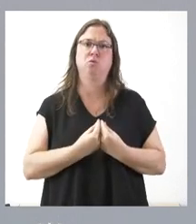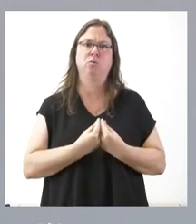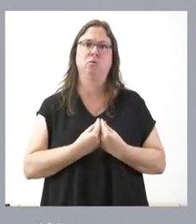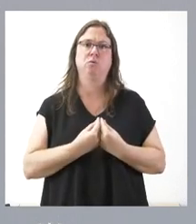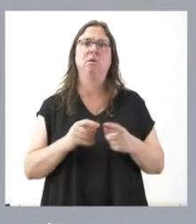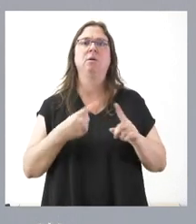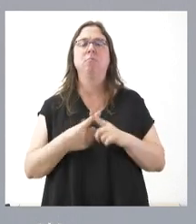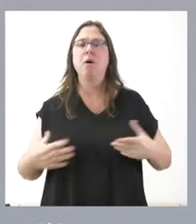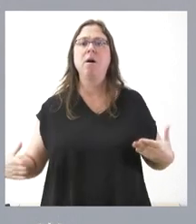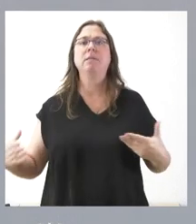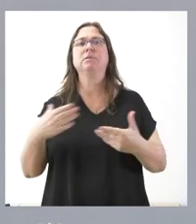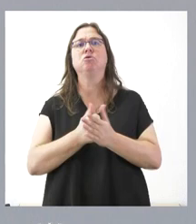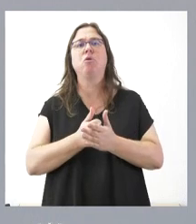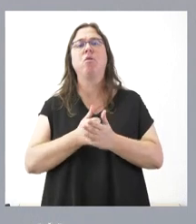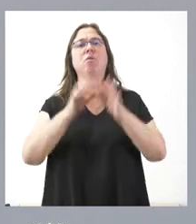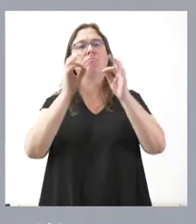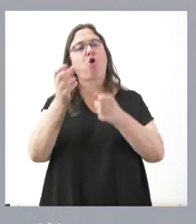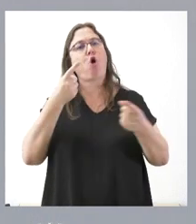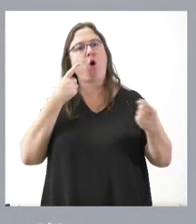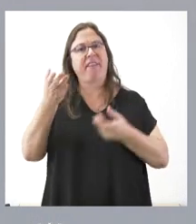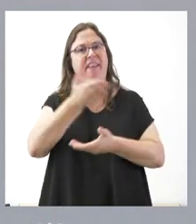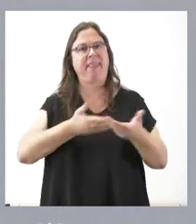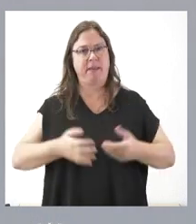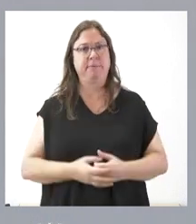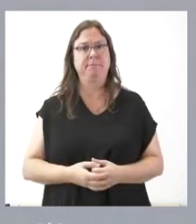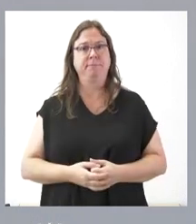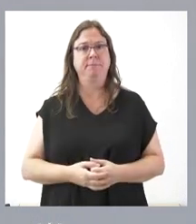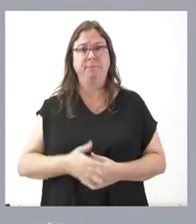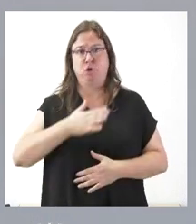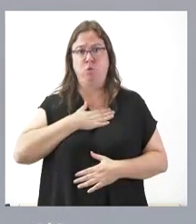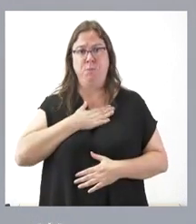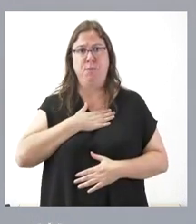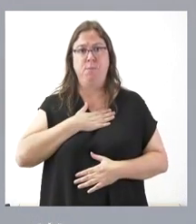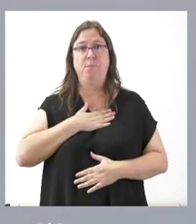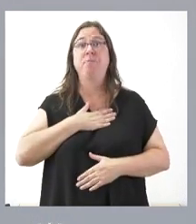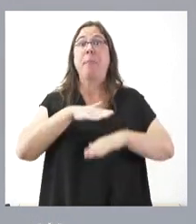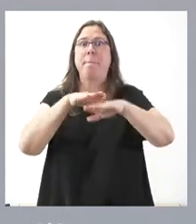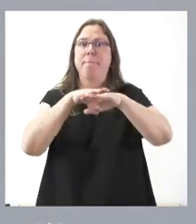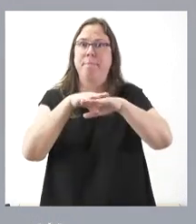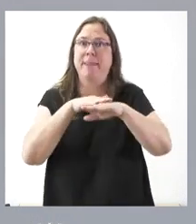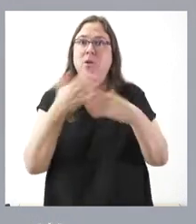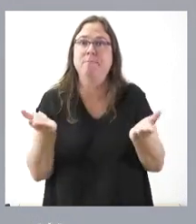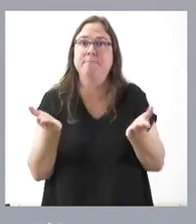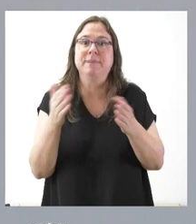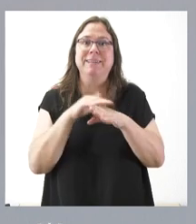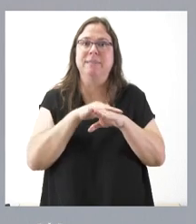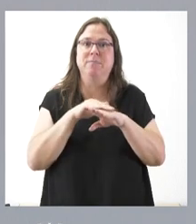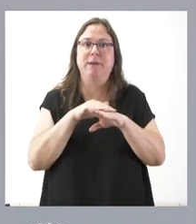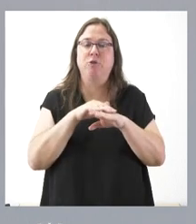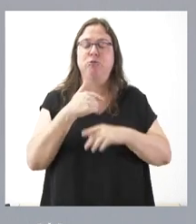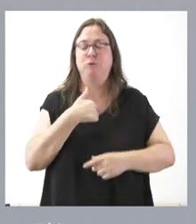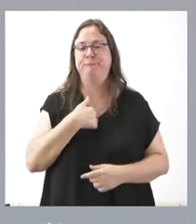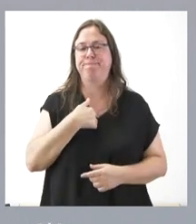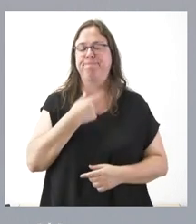todos de una manera coordinada. Yo, perdónenme que les haga una